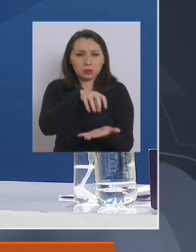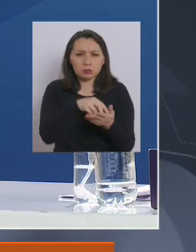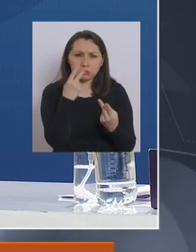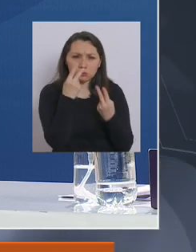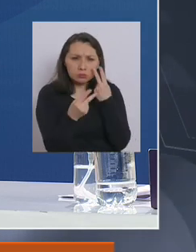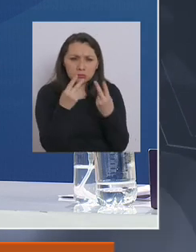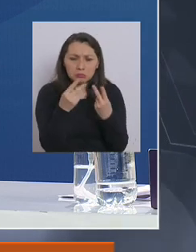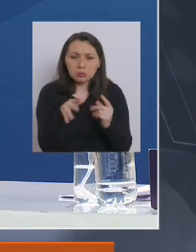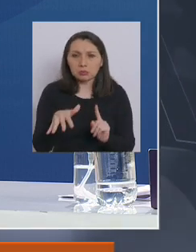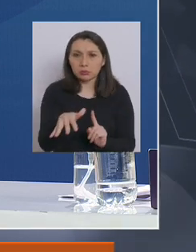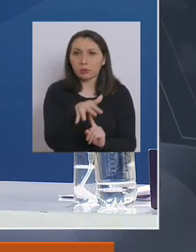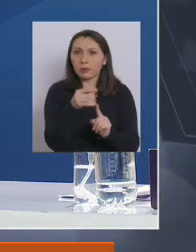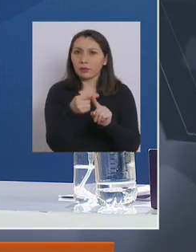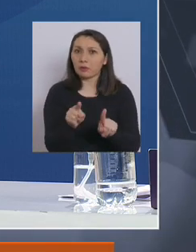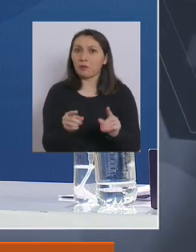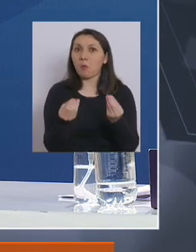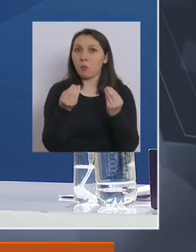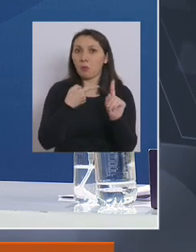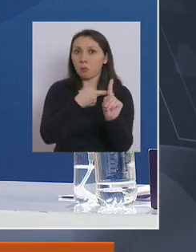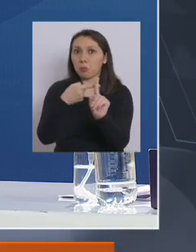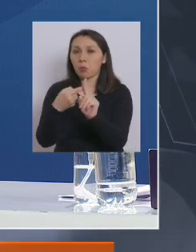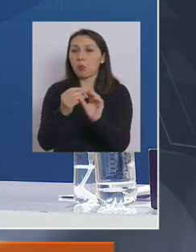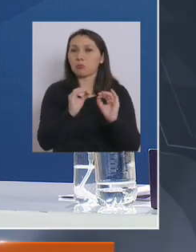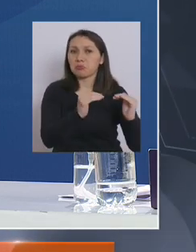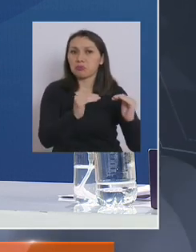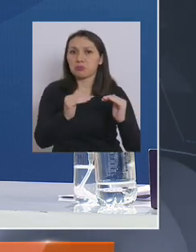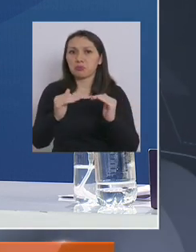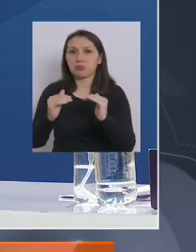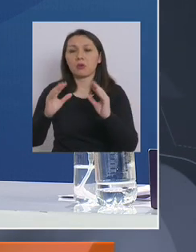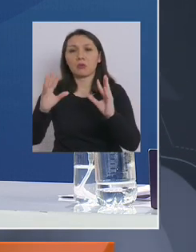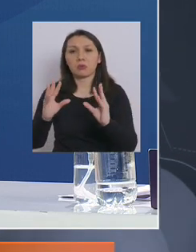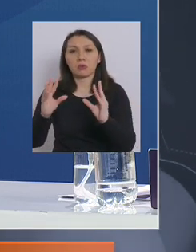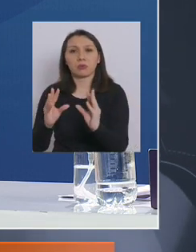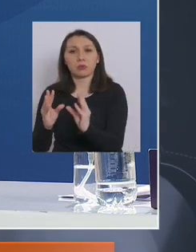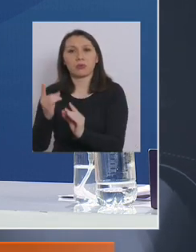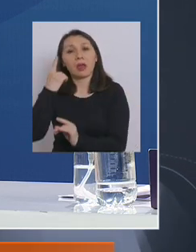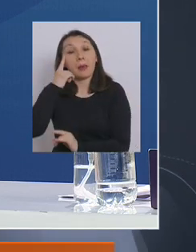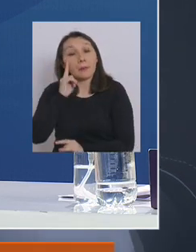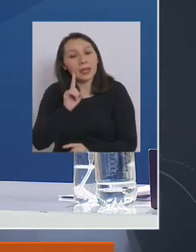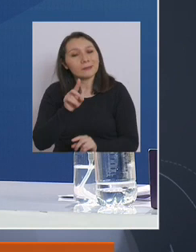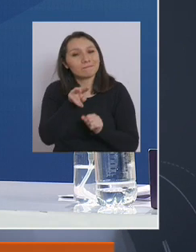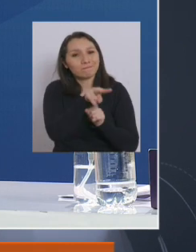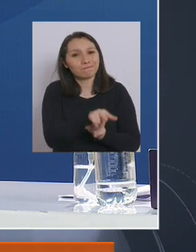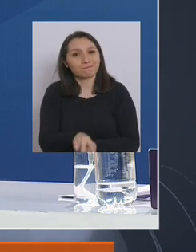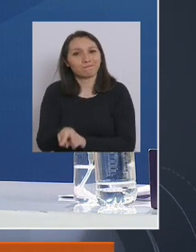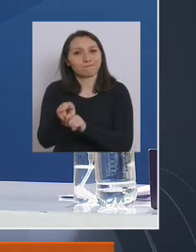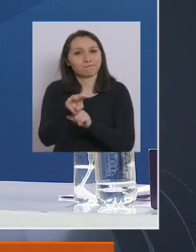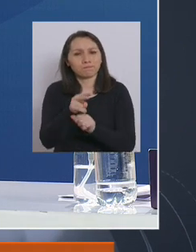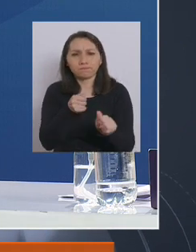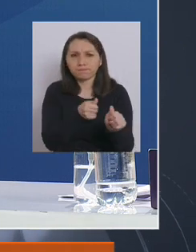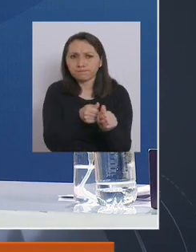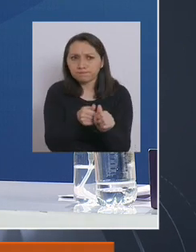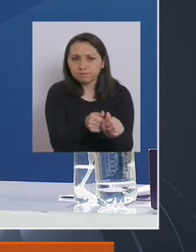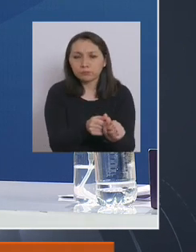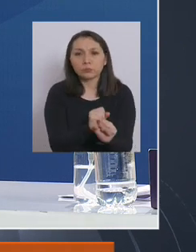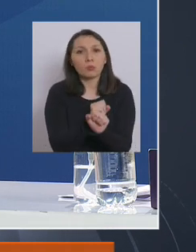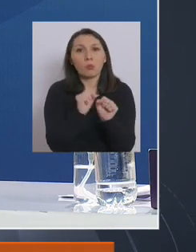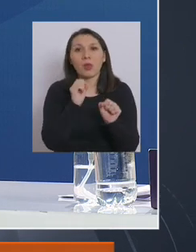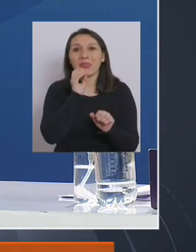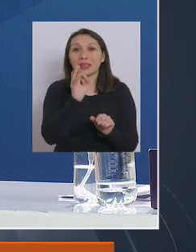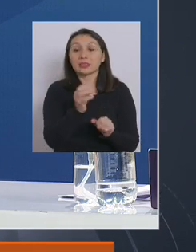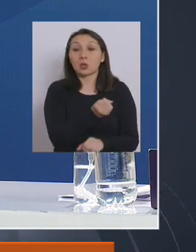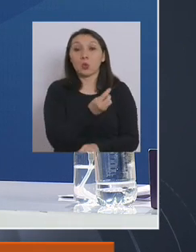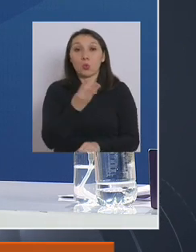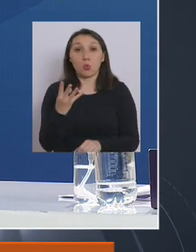la situación ha sido positiva, estable. Sin embargo, tenemos que ir monitoreando muy de cerca. No podemos decir